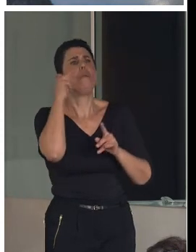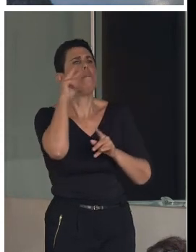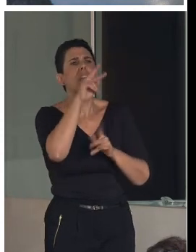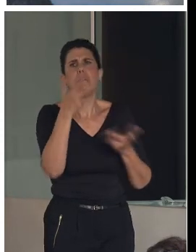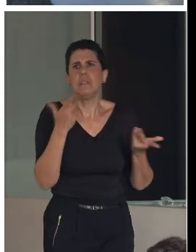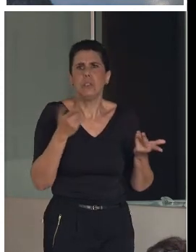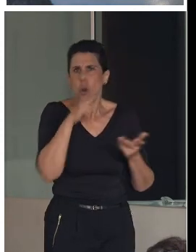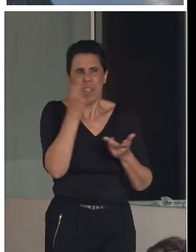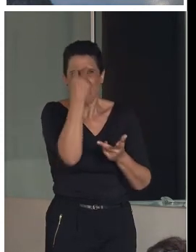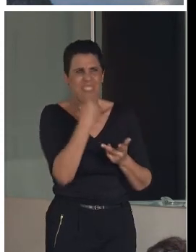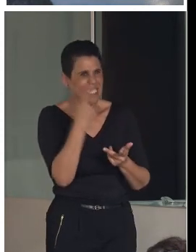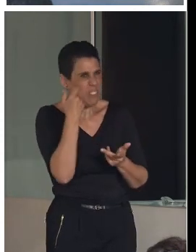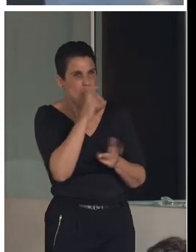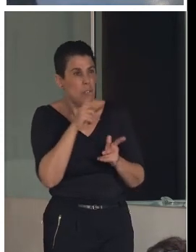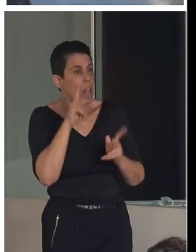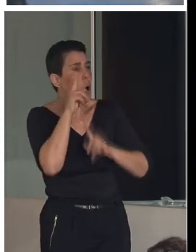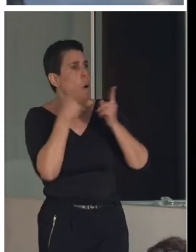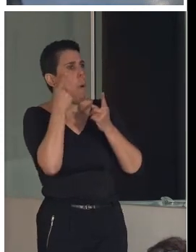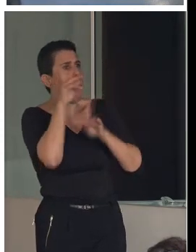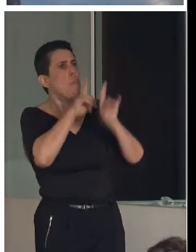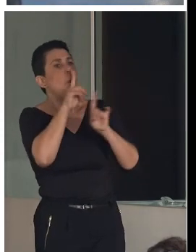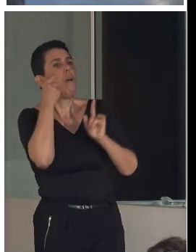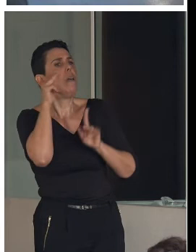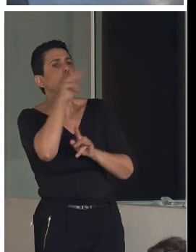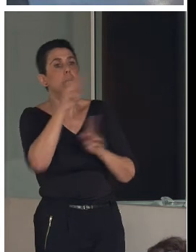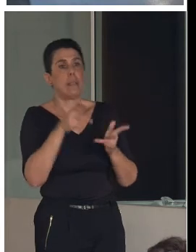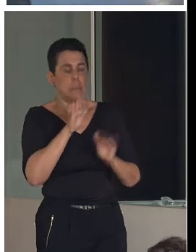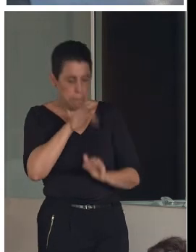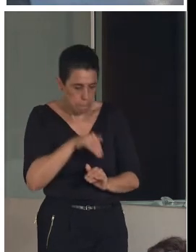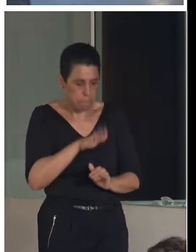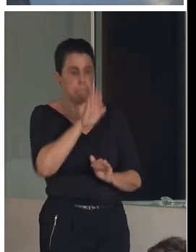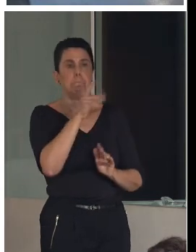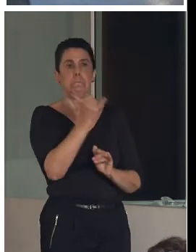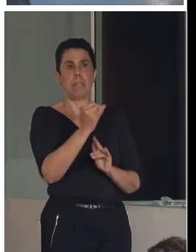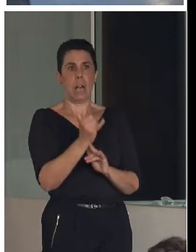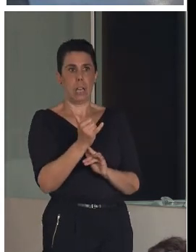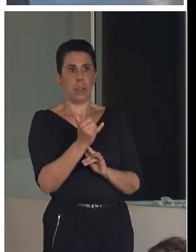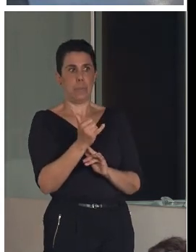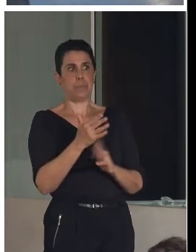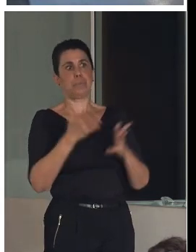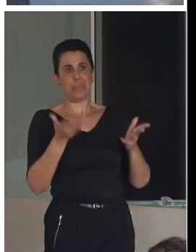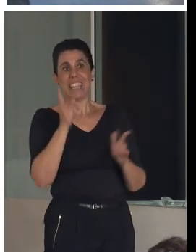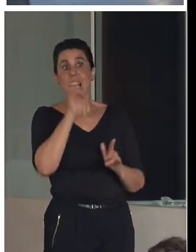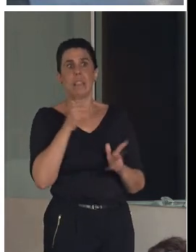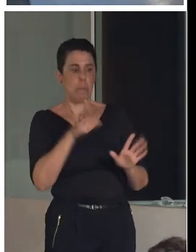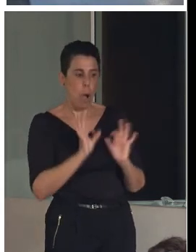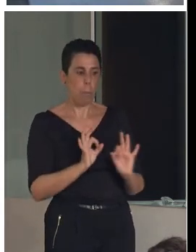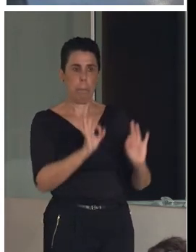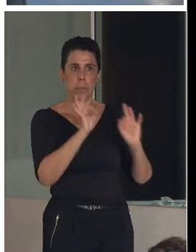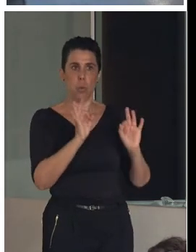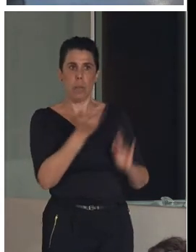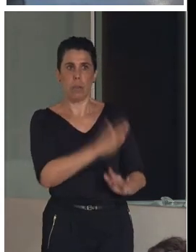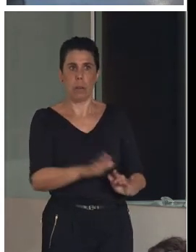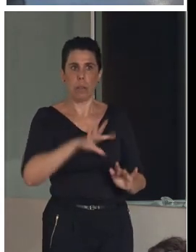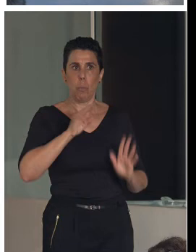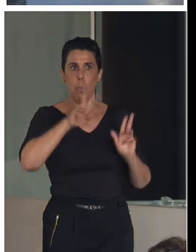gafitas o lo que sea. Es decir, que hay desniveles y demás. Entonces, hay que estar atentos a los niños, porque se te pueden